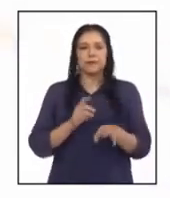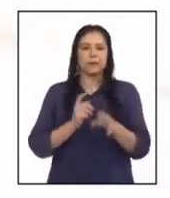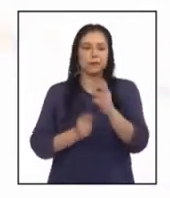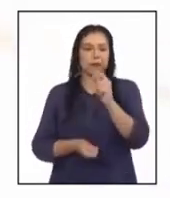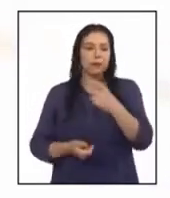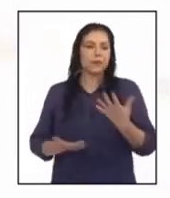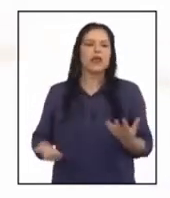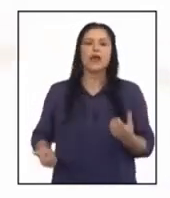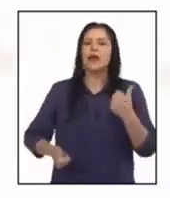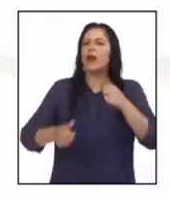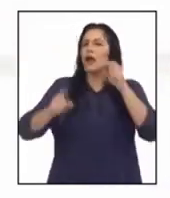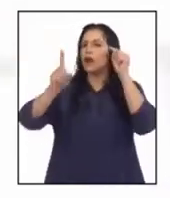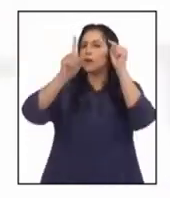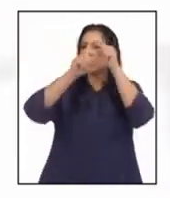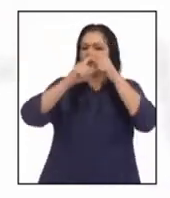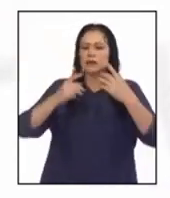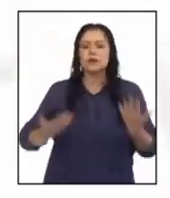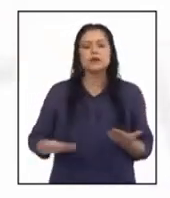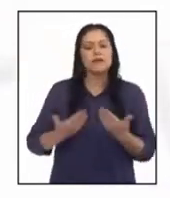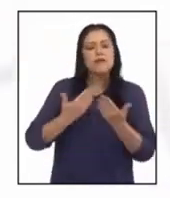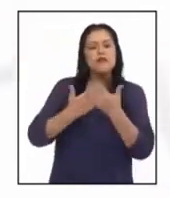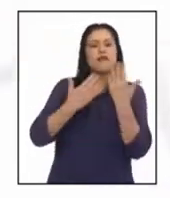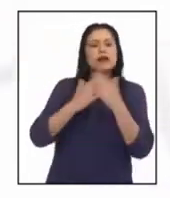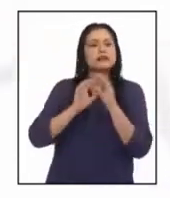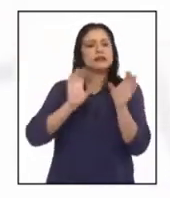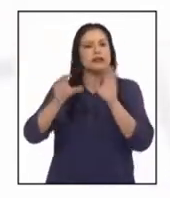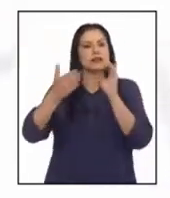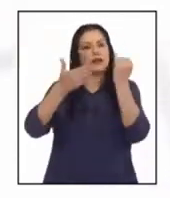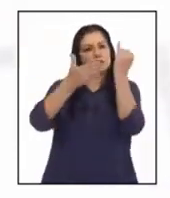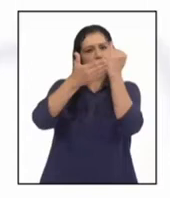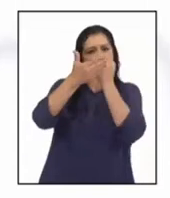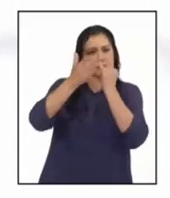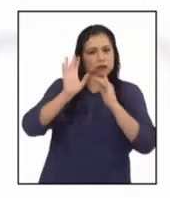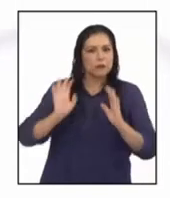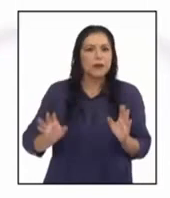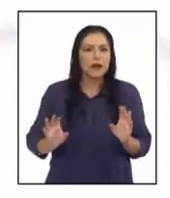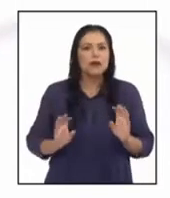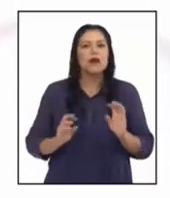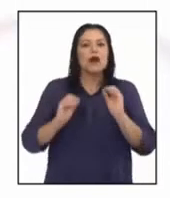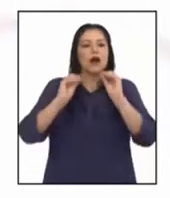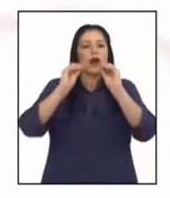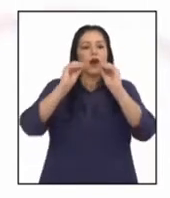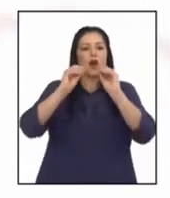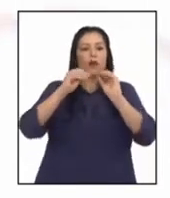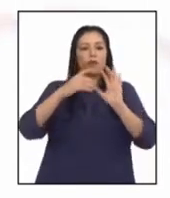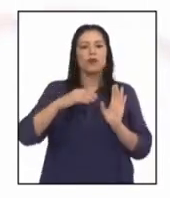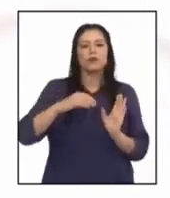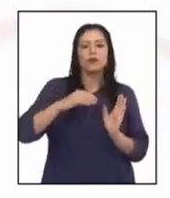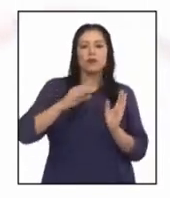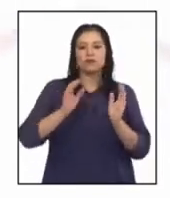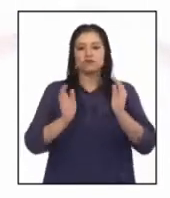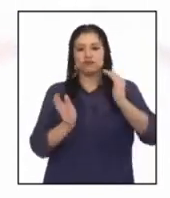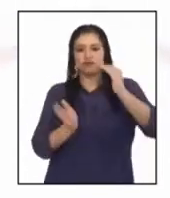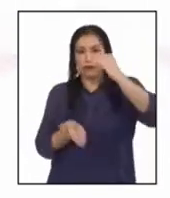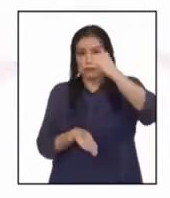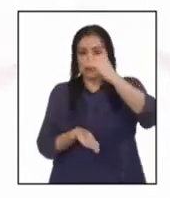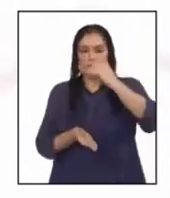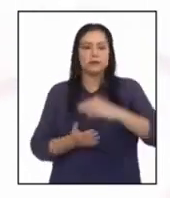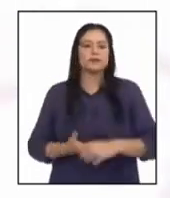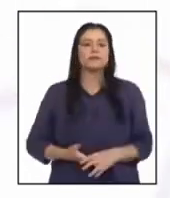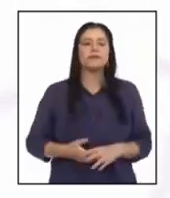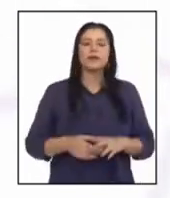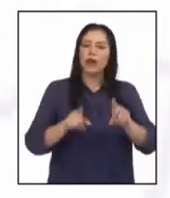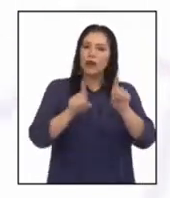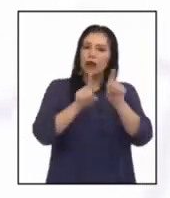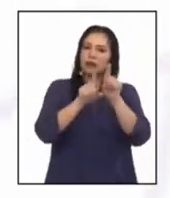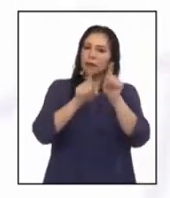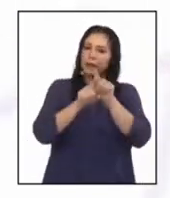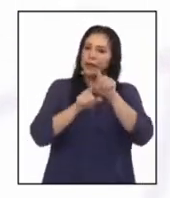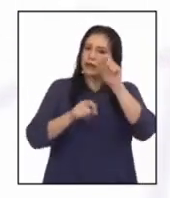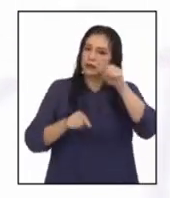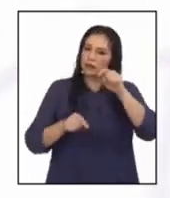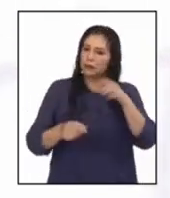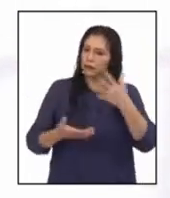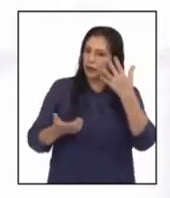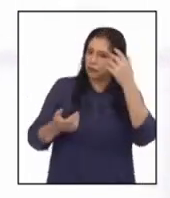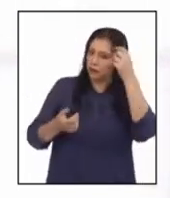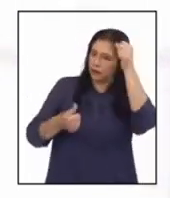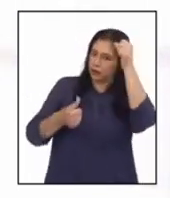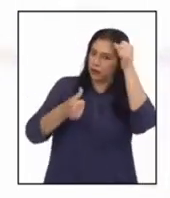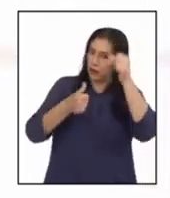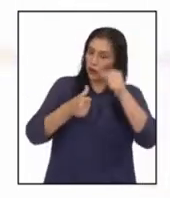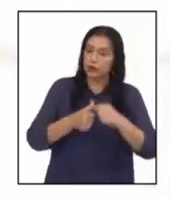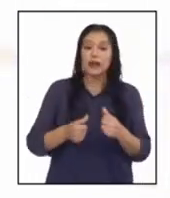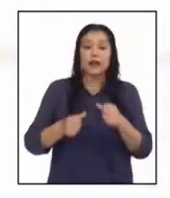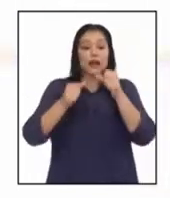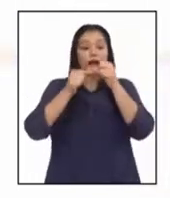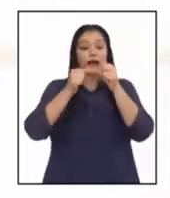Con la finalidad de facilitar la elaboración del plano, lo ponemos en posición vertical. Además, se debe tener en cuenta que los